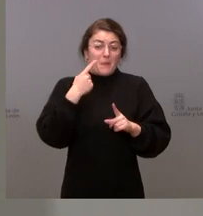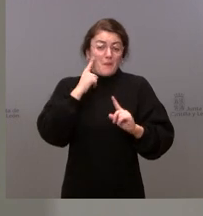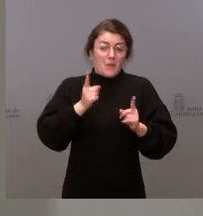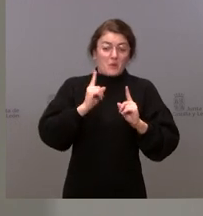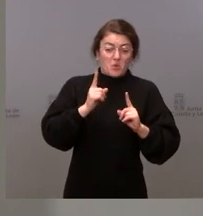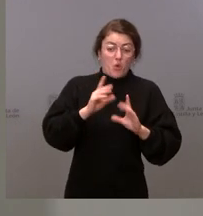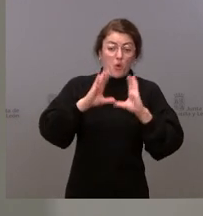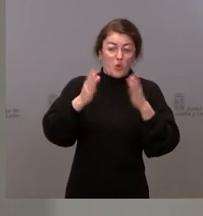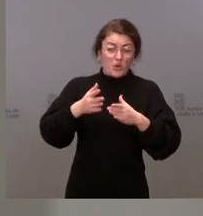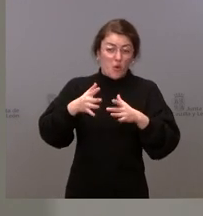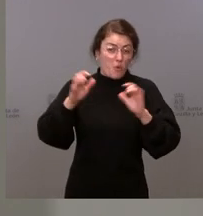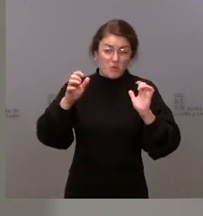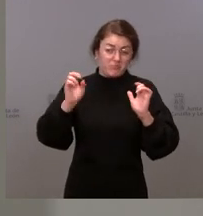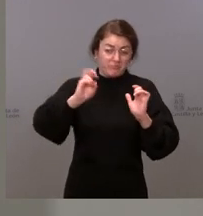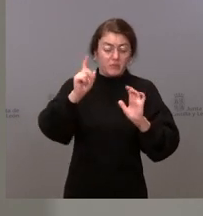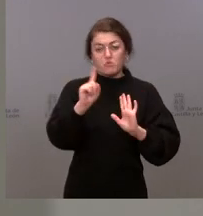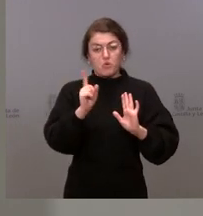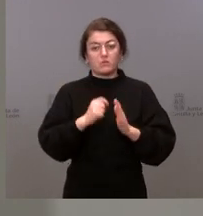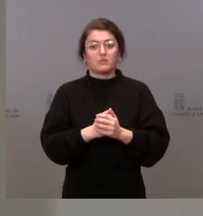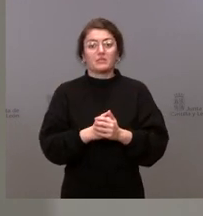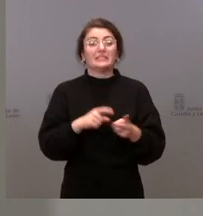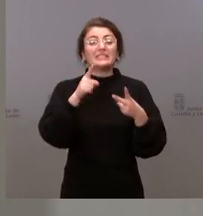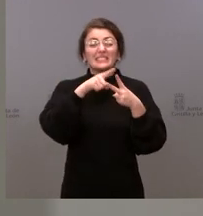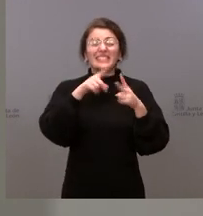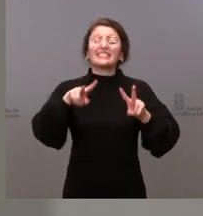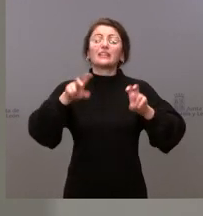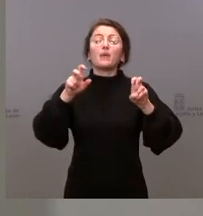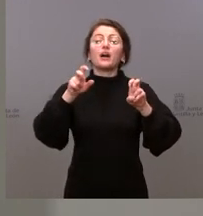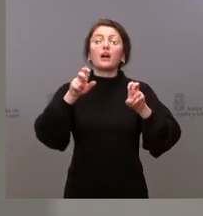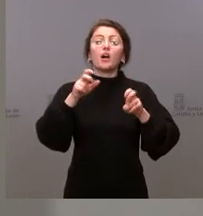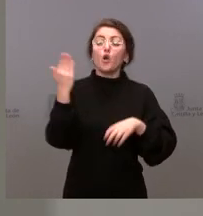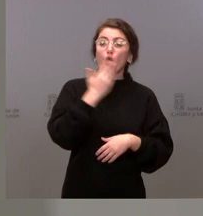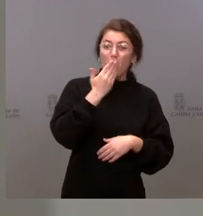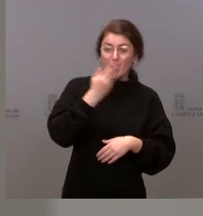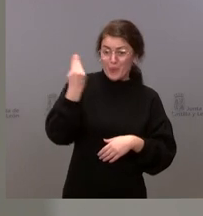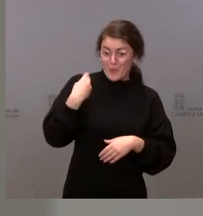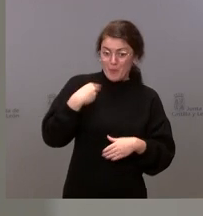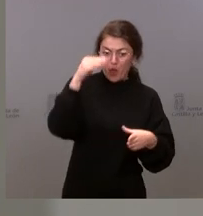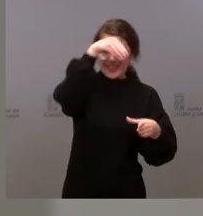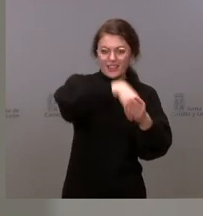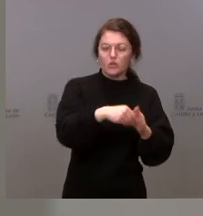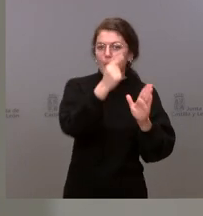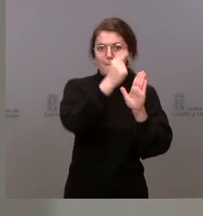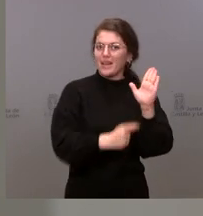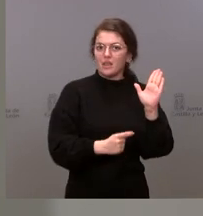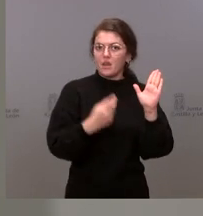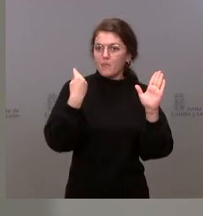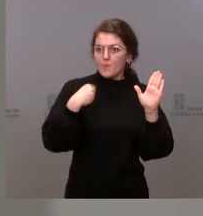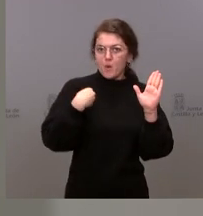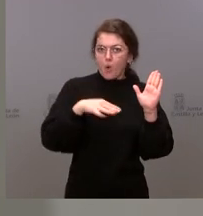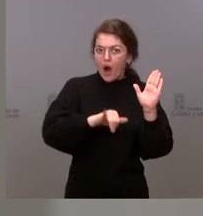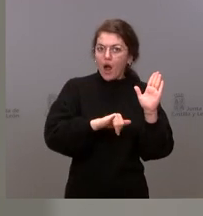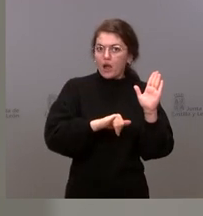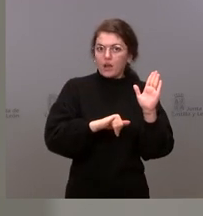por los colegios y los centros escolares, las medidas siguen en vigor en los centros escolares, las medidas están en vigor, seguimos tomando